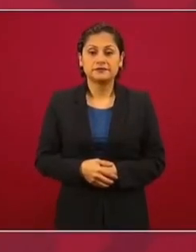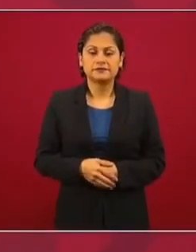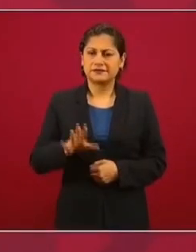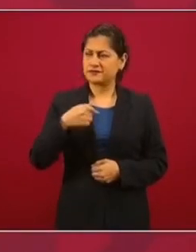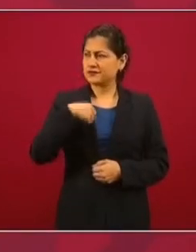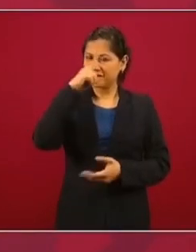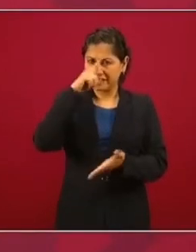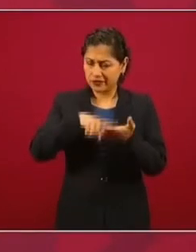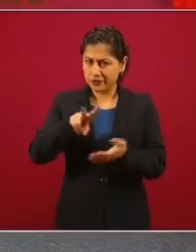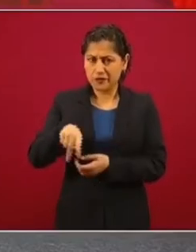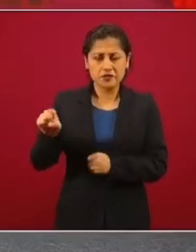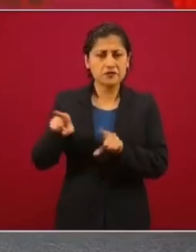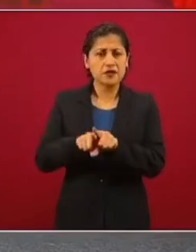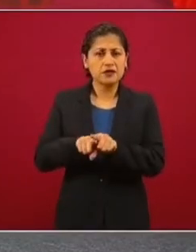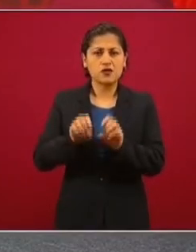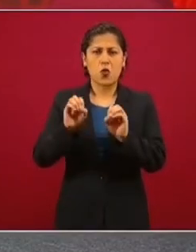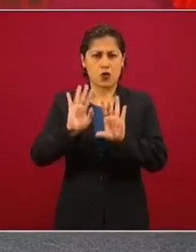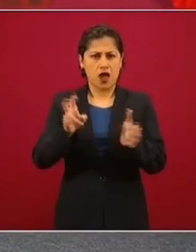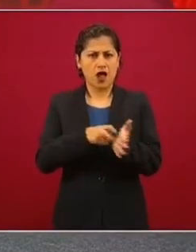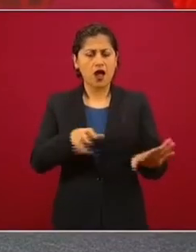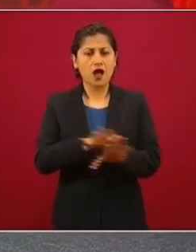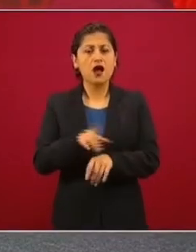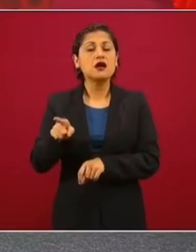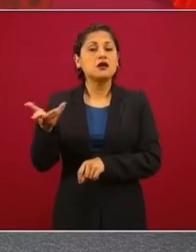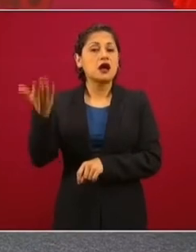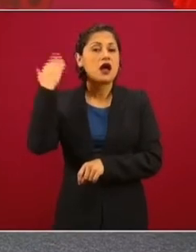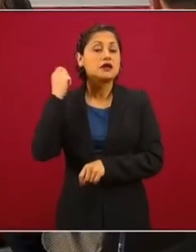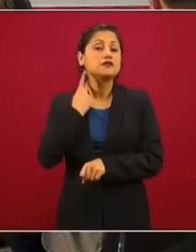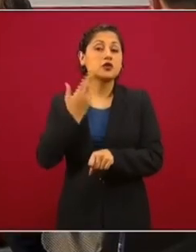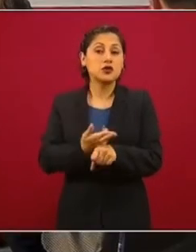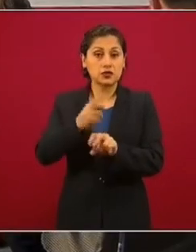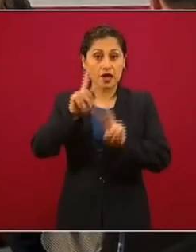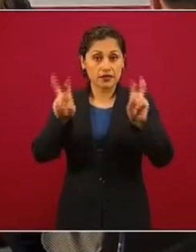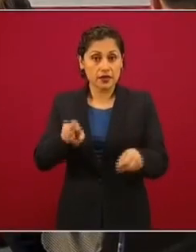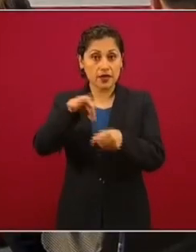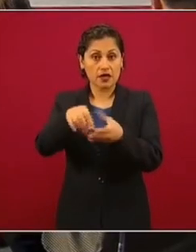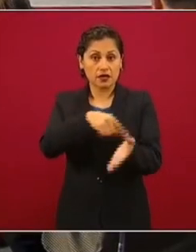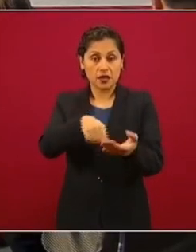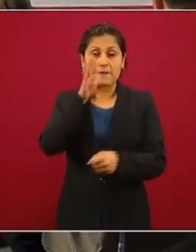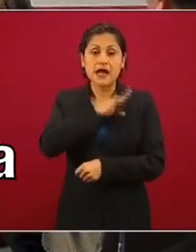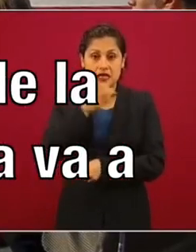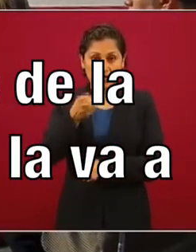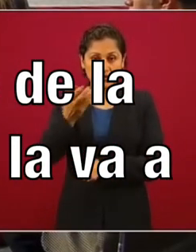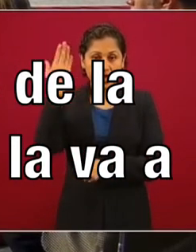pues creo que es la misma, ya se modificó. Había una Procuraduría de Delitos Electorales. FEPAD.